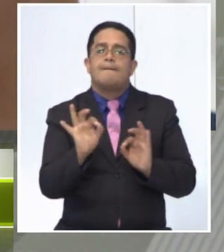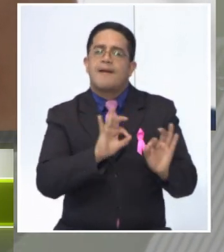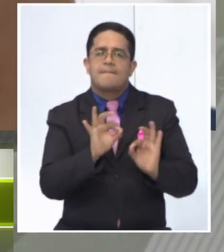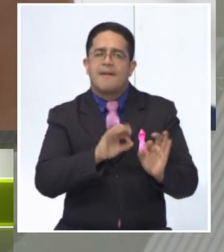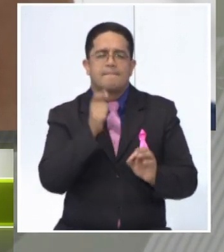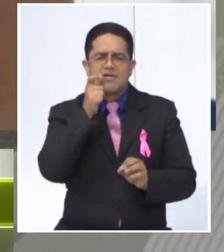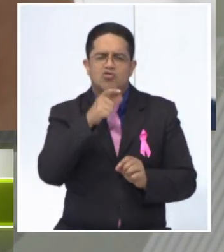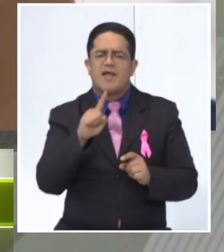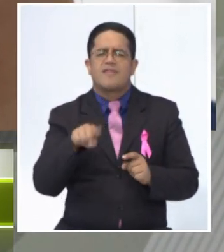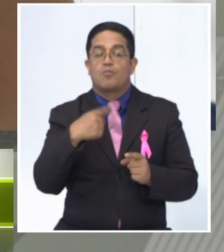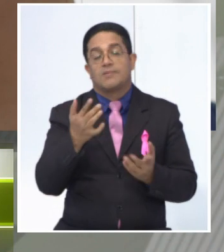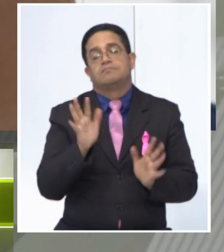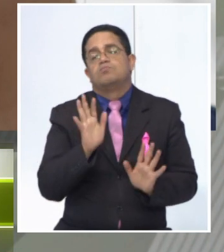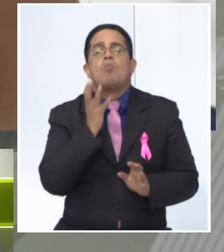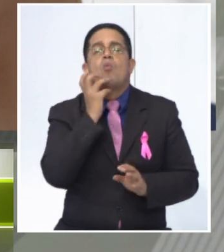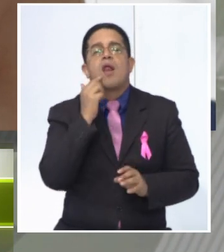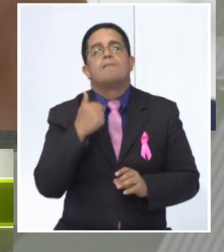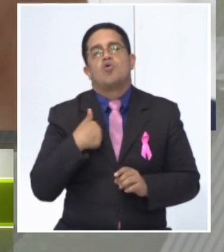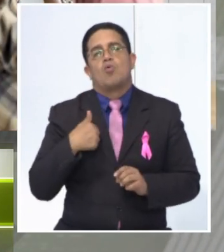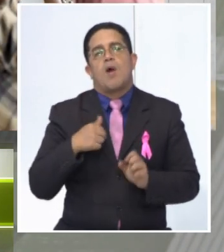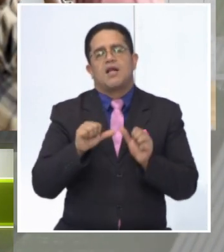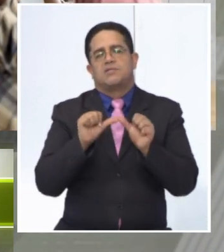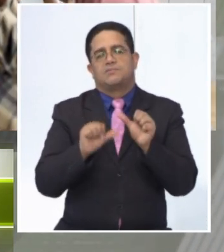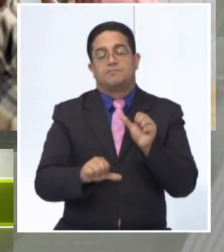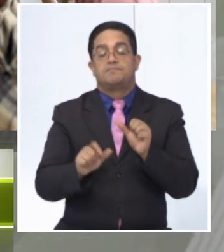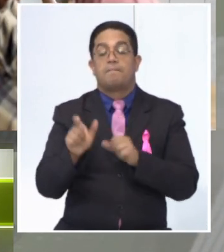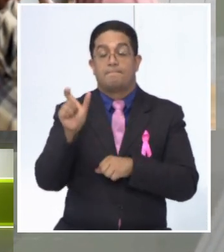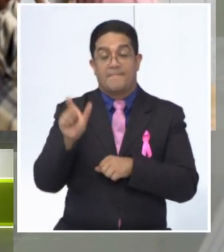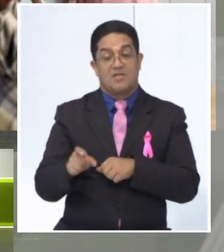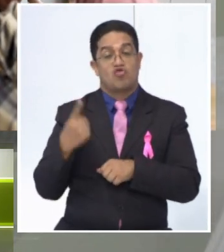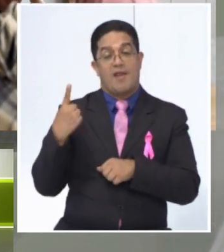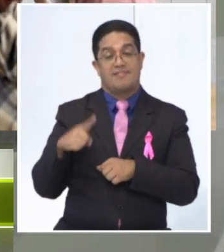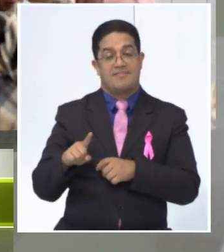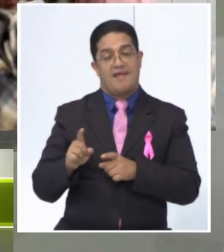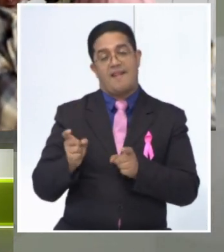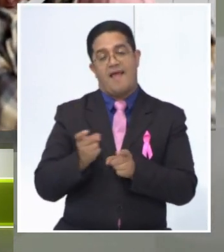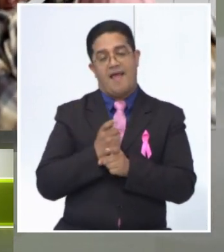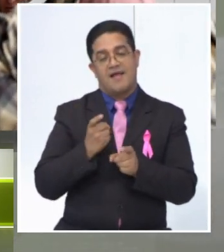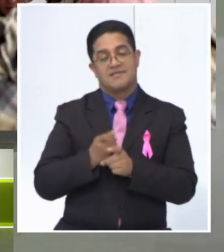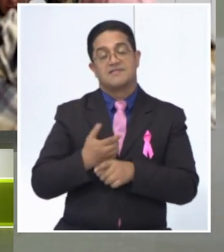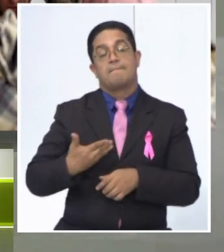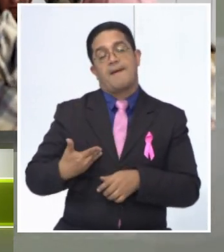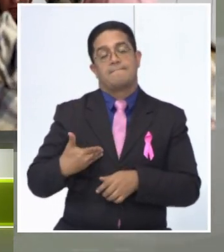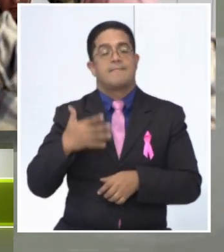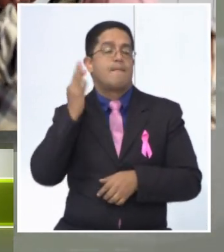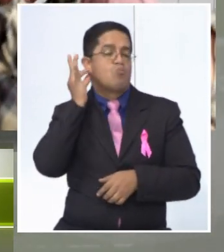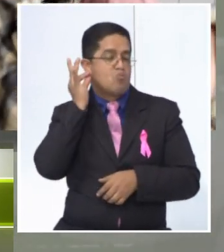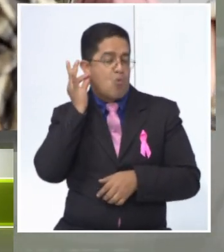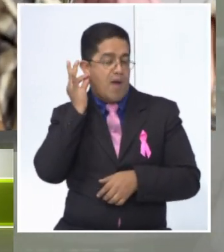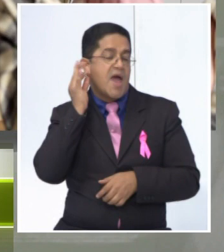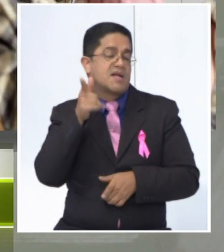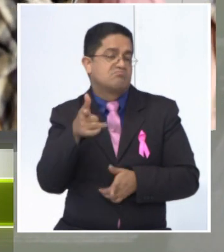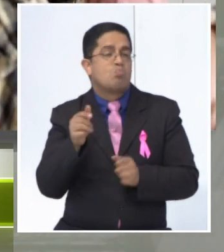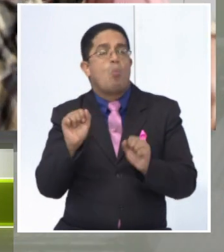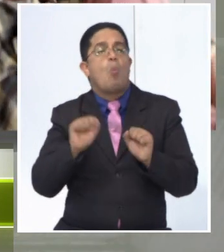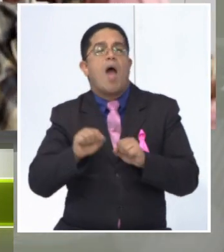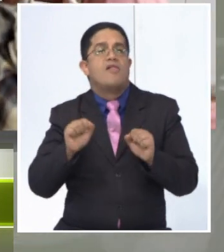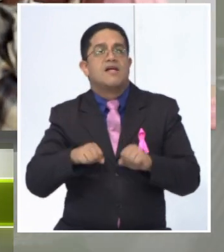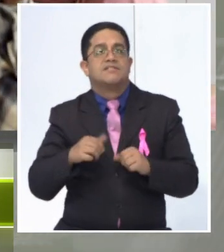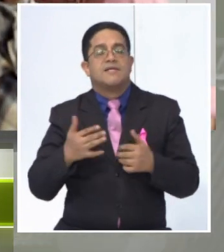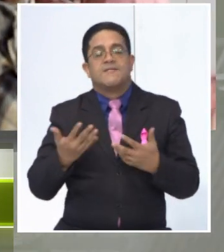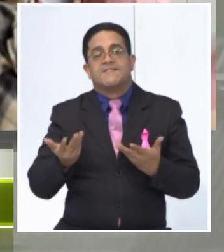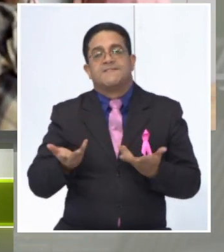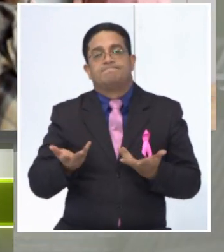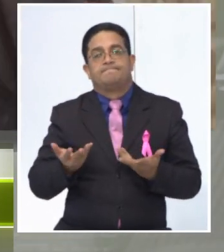Ok. Por ejemplo, como hemos hablado, un paciente con cáncer de mama, una paciente con cáncer de mama probablemente va a tener que